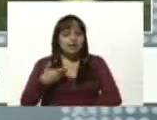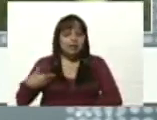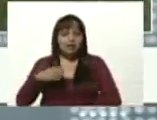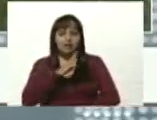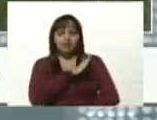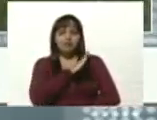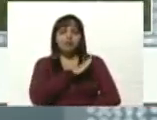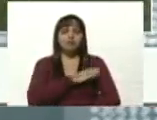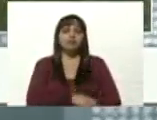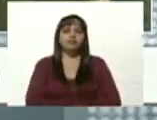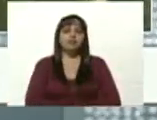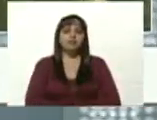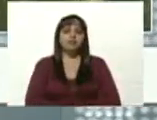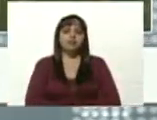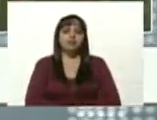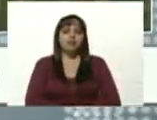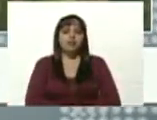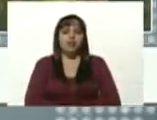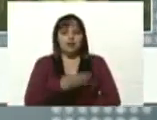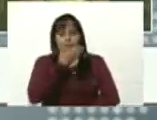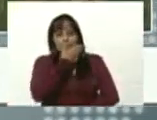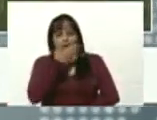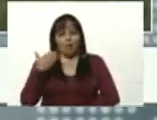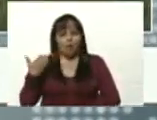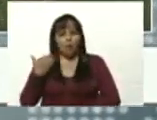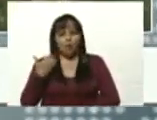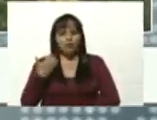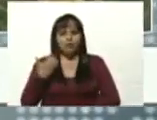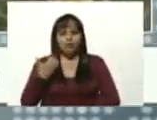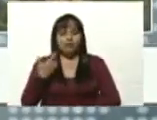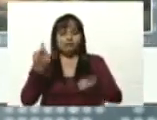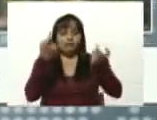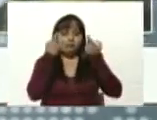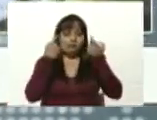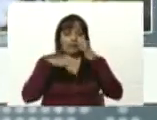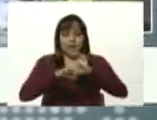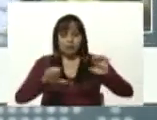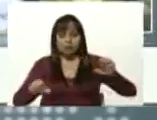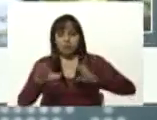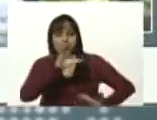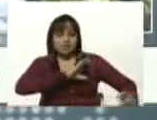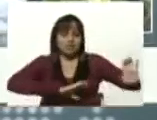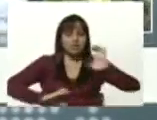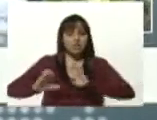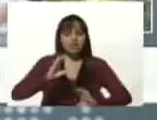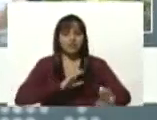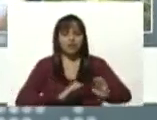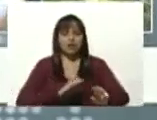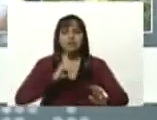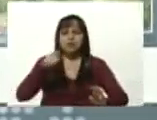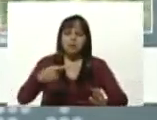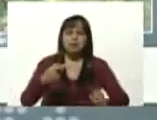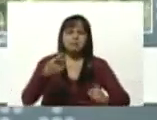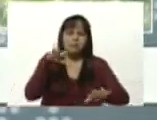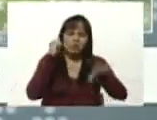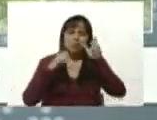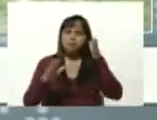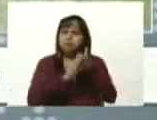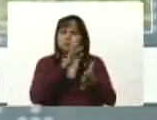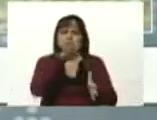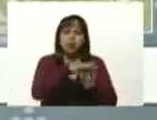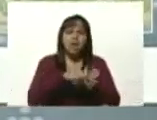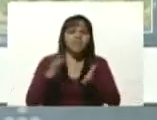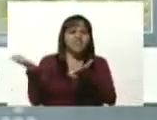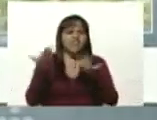la mayor calidad académica, científica, educativa y productiva, venga a la misión